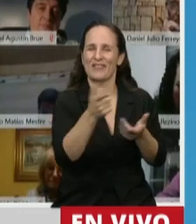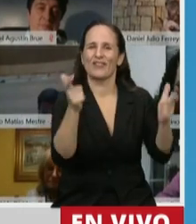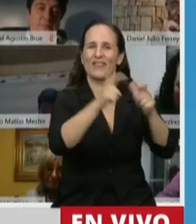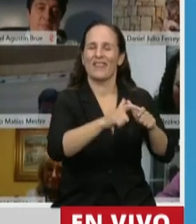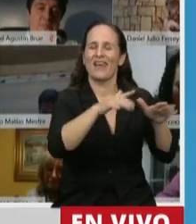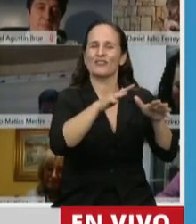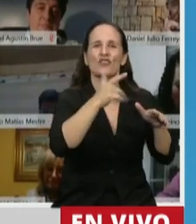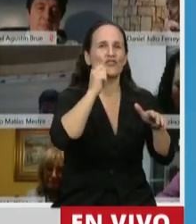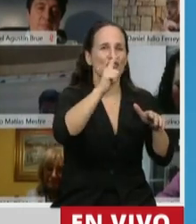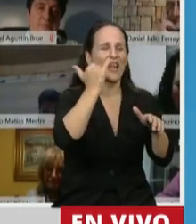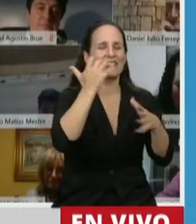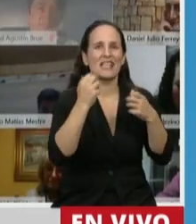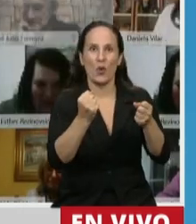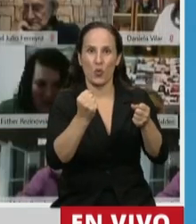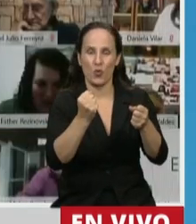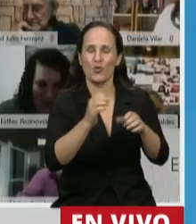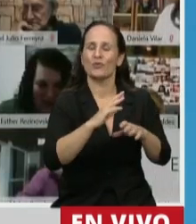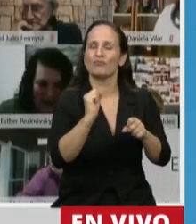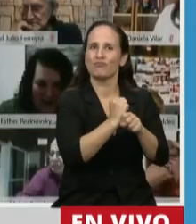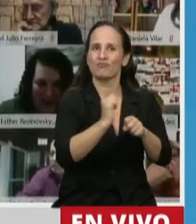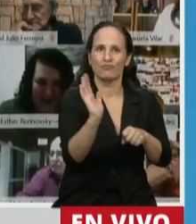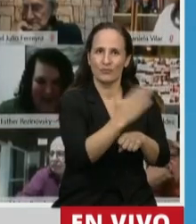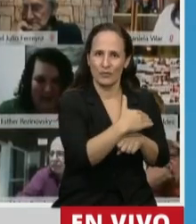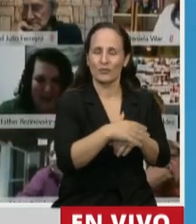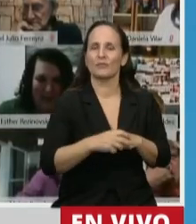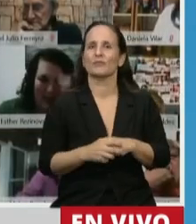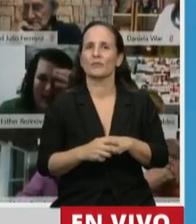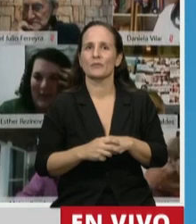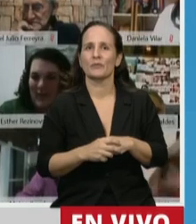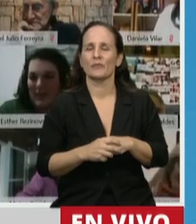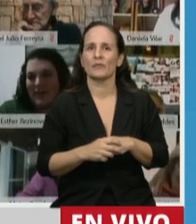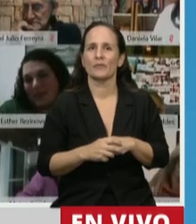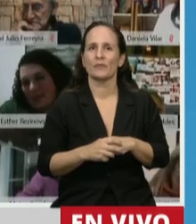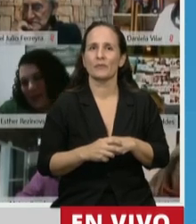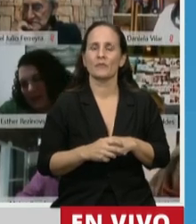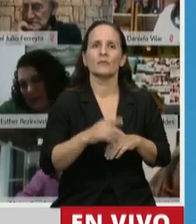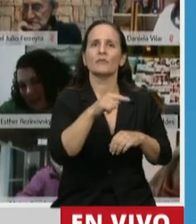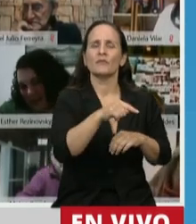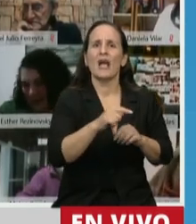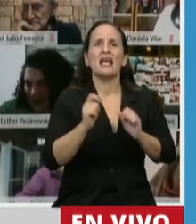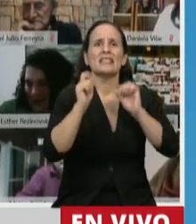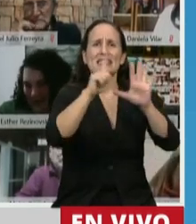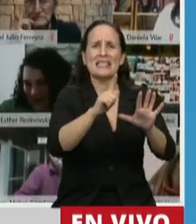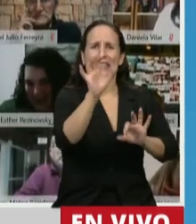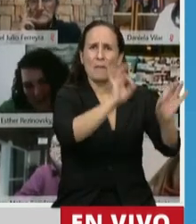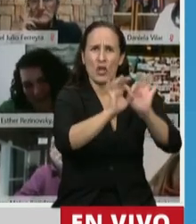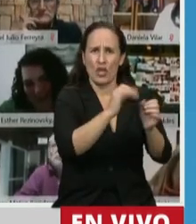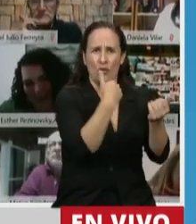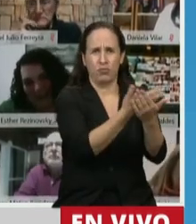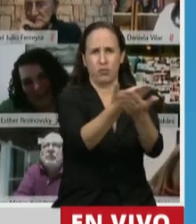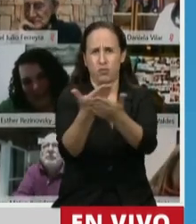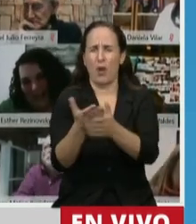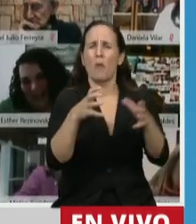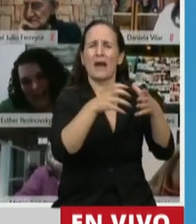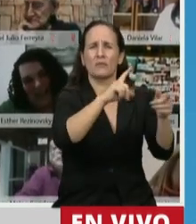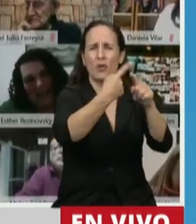y Salud, de la Honorable Cámara, y en la que en realidad confluyen siete proyectos distintos de ley, de distintos